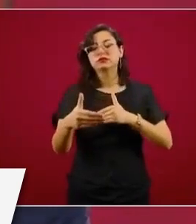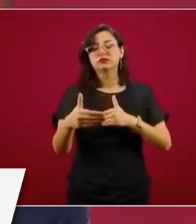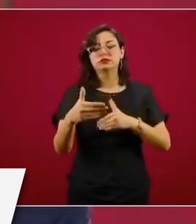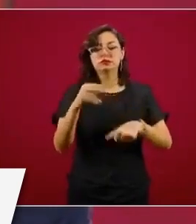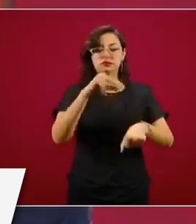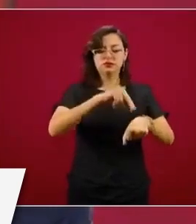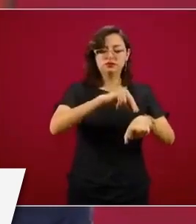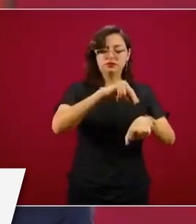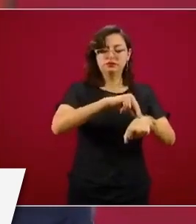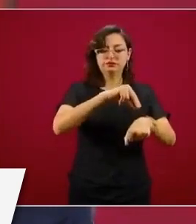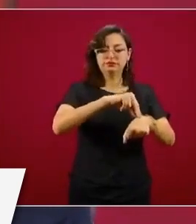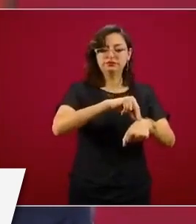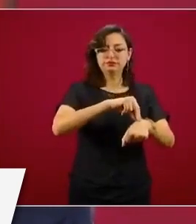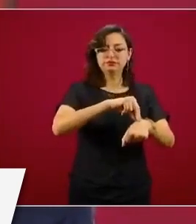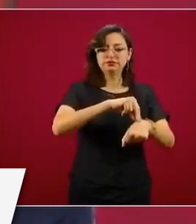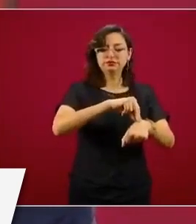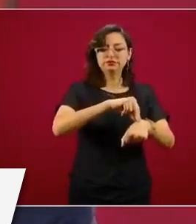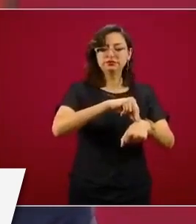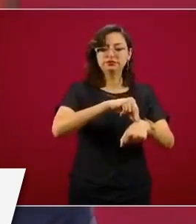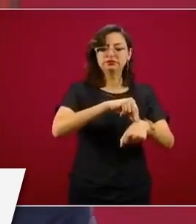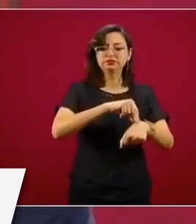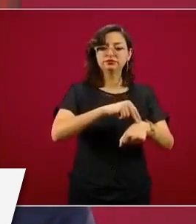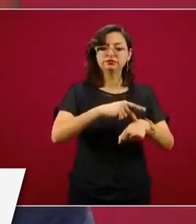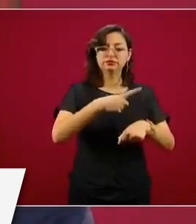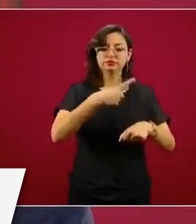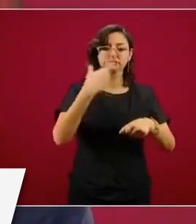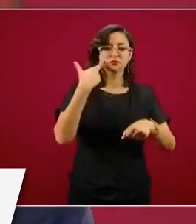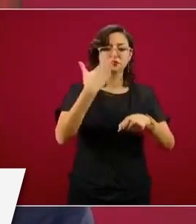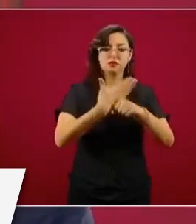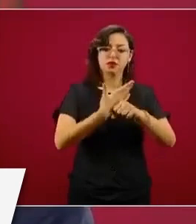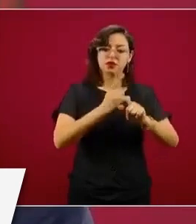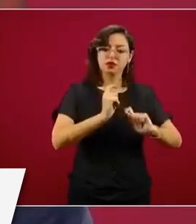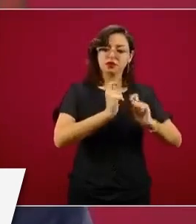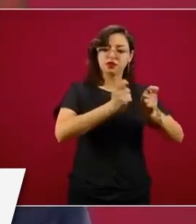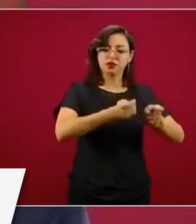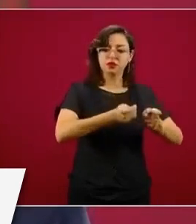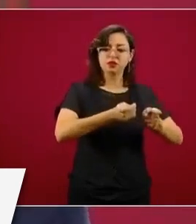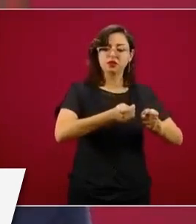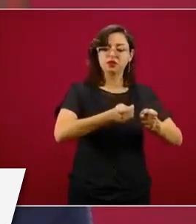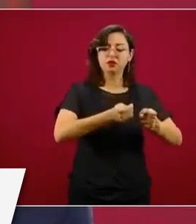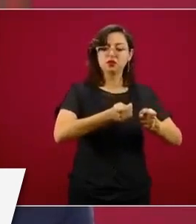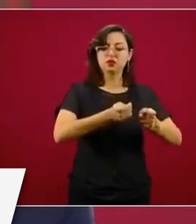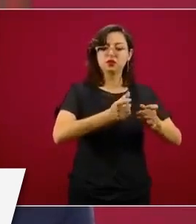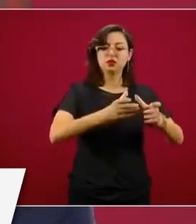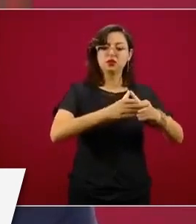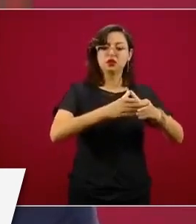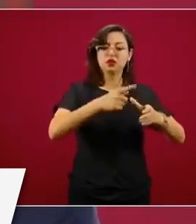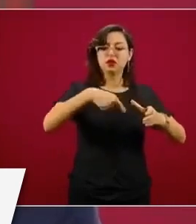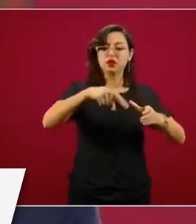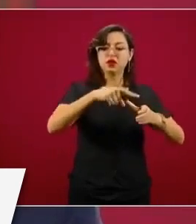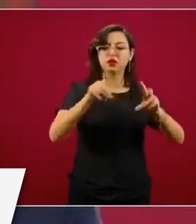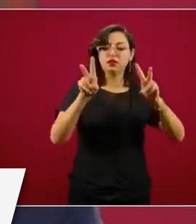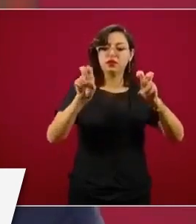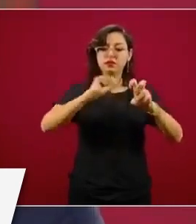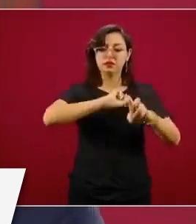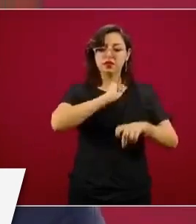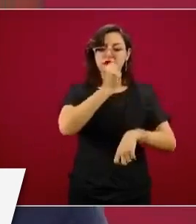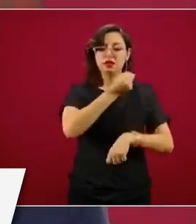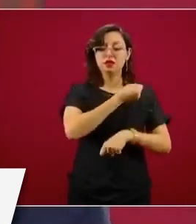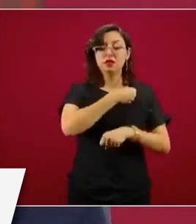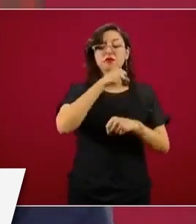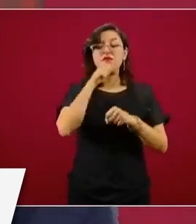los que están conduciendo la estrategia en salud, como de